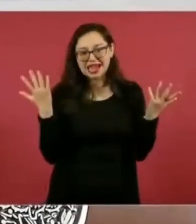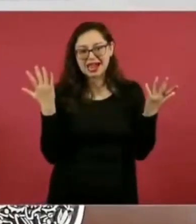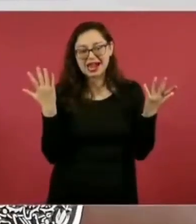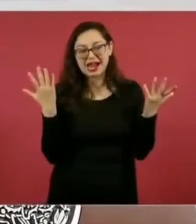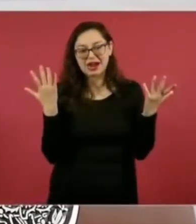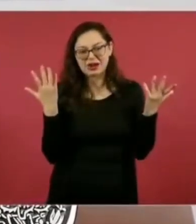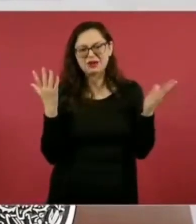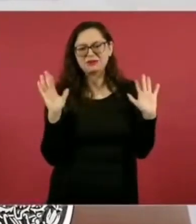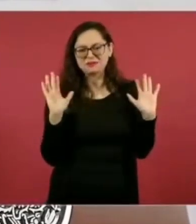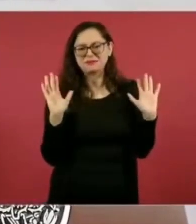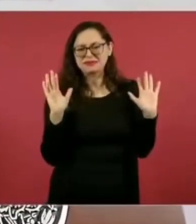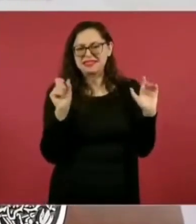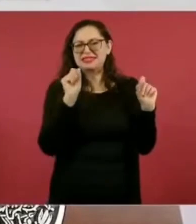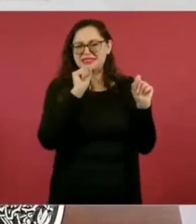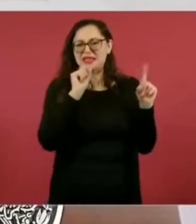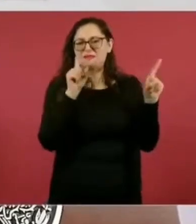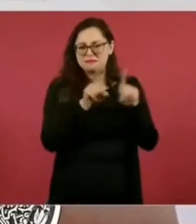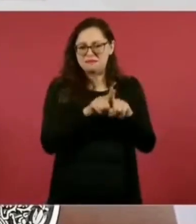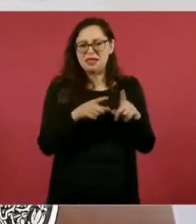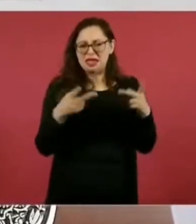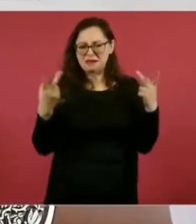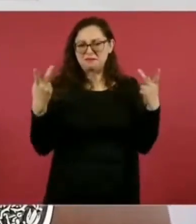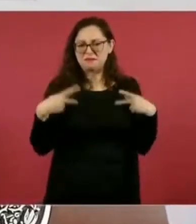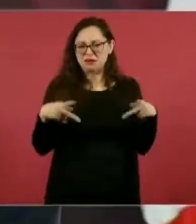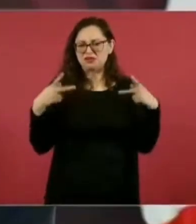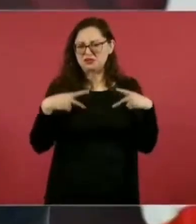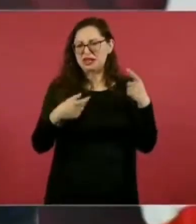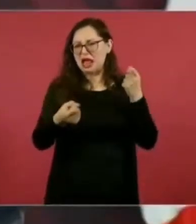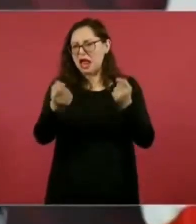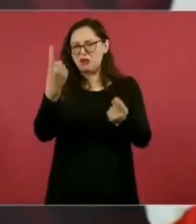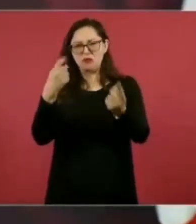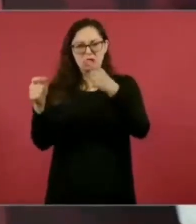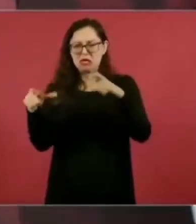despistados aspiracionistas.